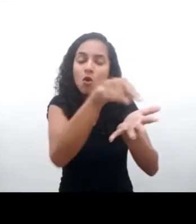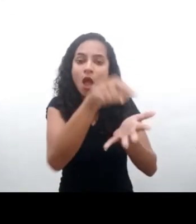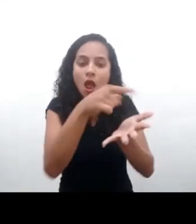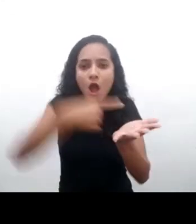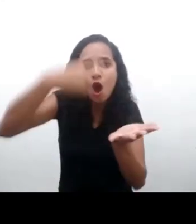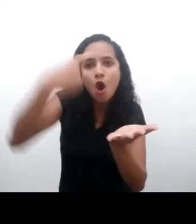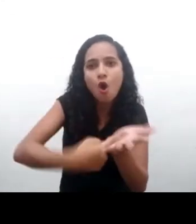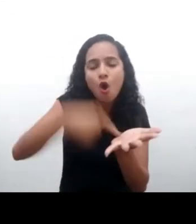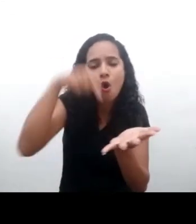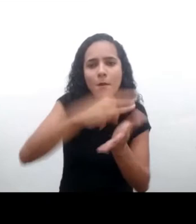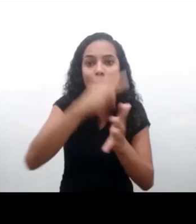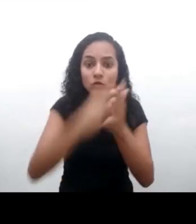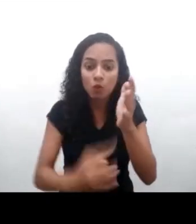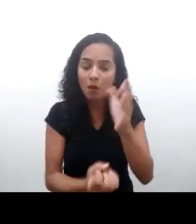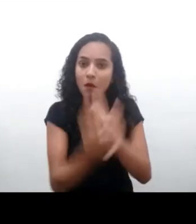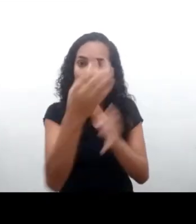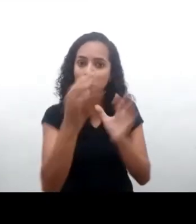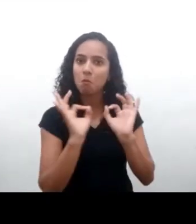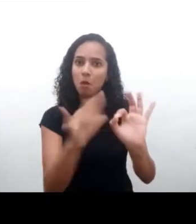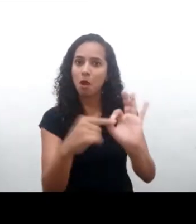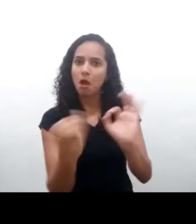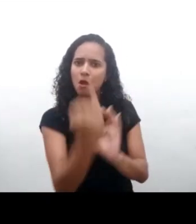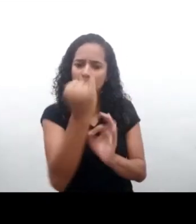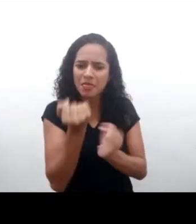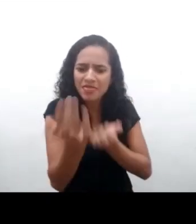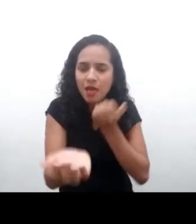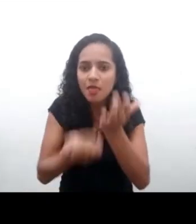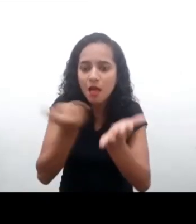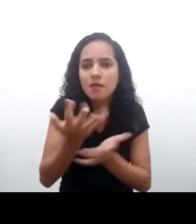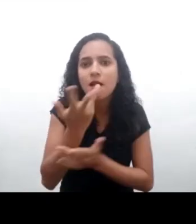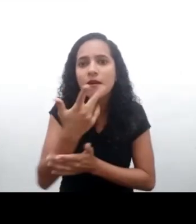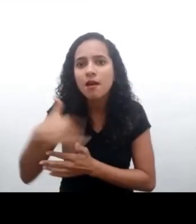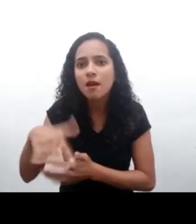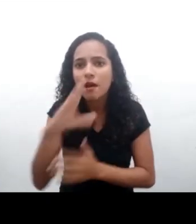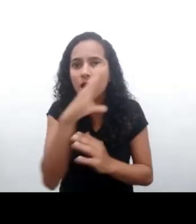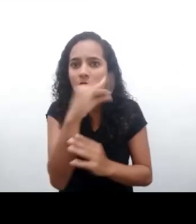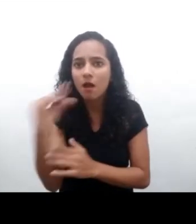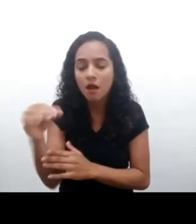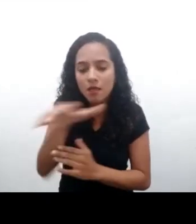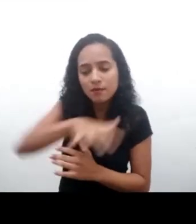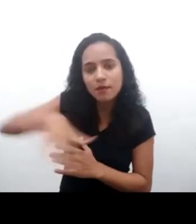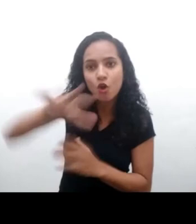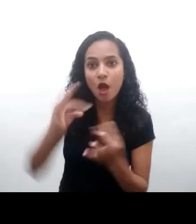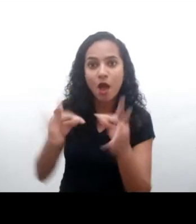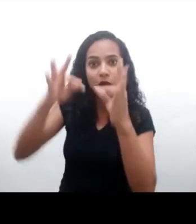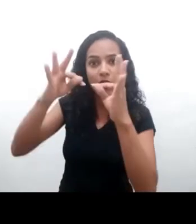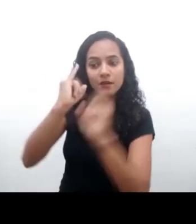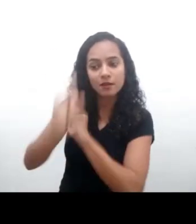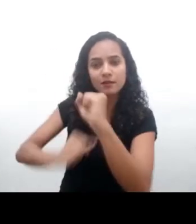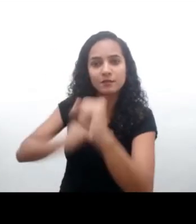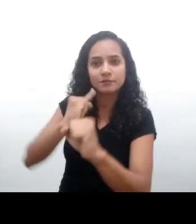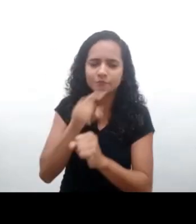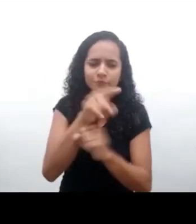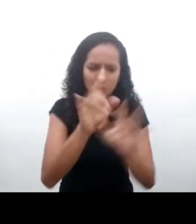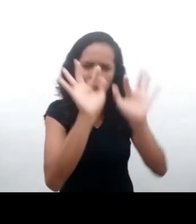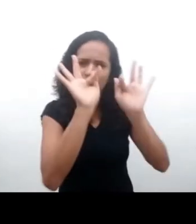y celebración porque demuestra su compromiso con la realización de un documento que contribuye al mejor interés de niños y adolescentes en el entorno